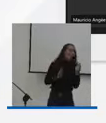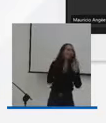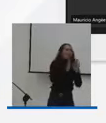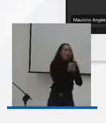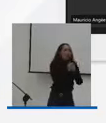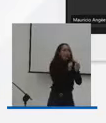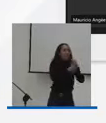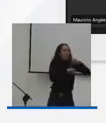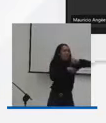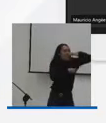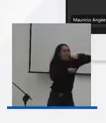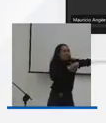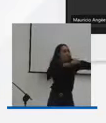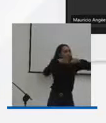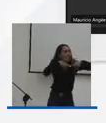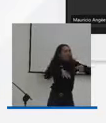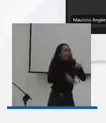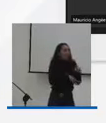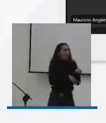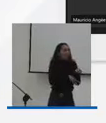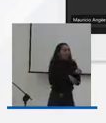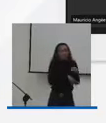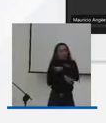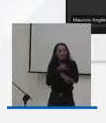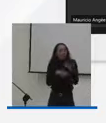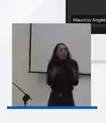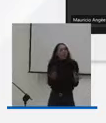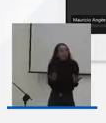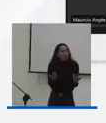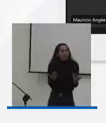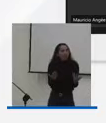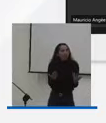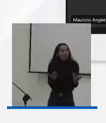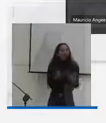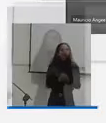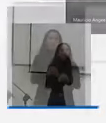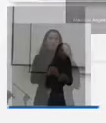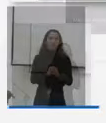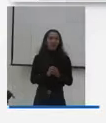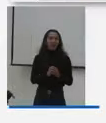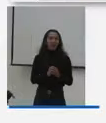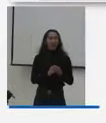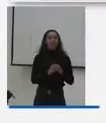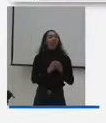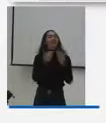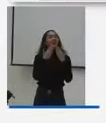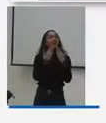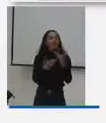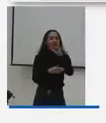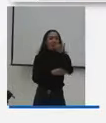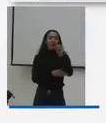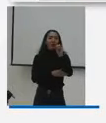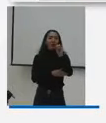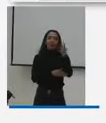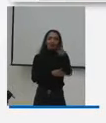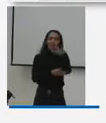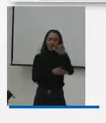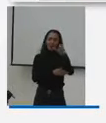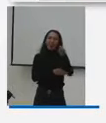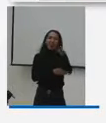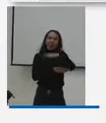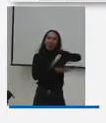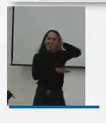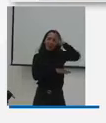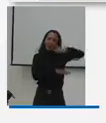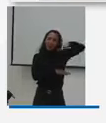garantizar acceso a toda la población del país para este que es un derecho muchas gracias Jorge desde el